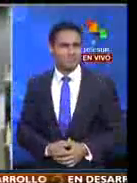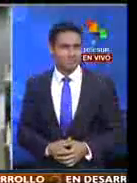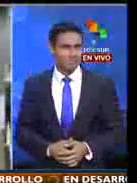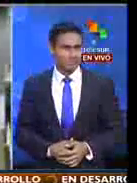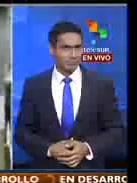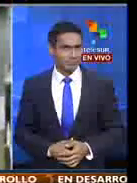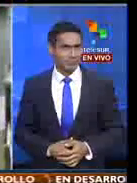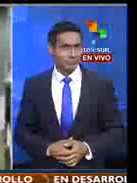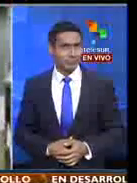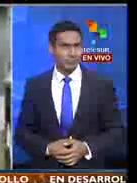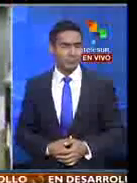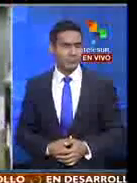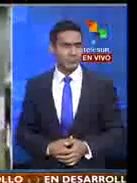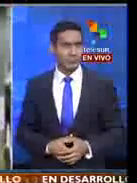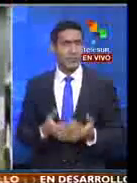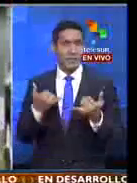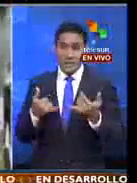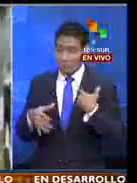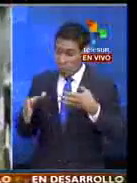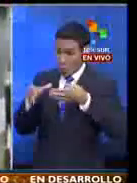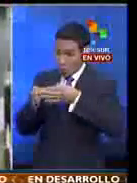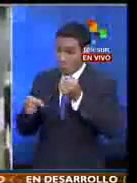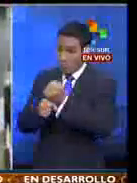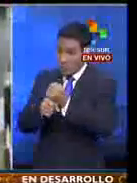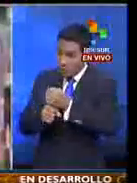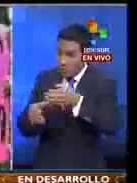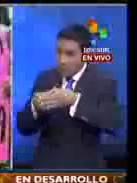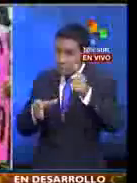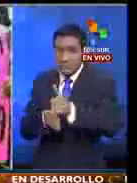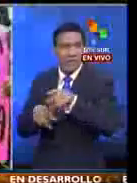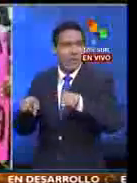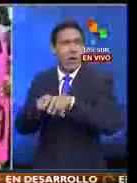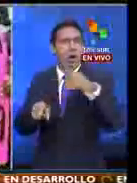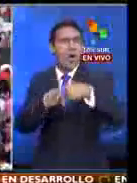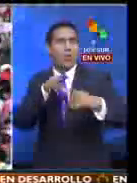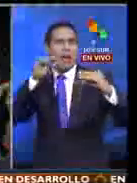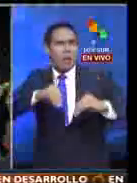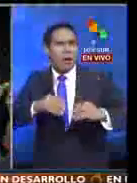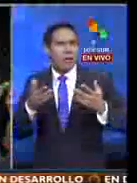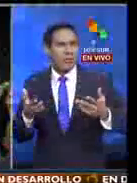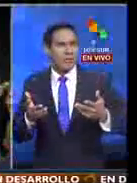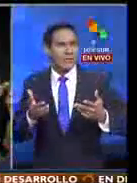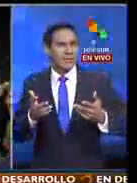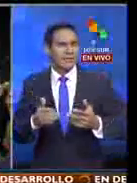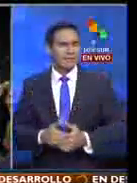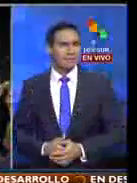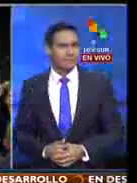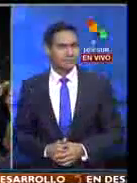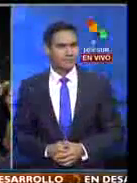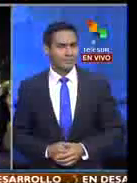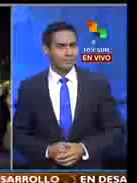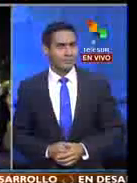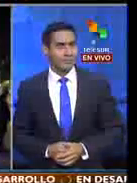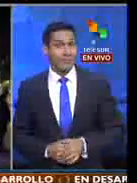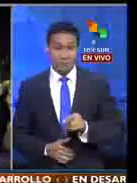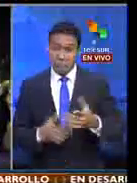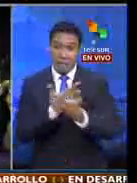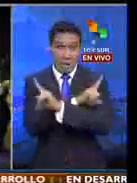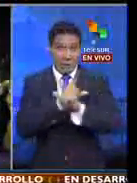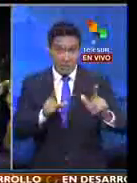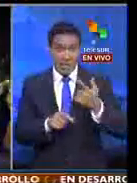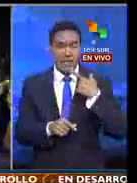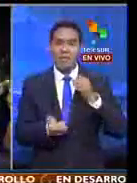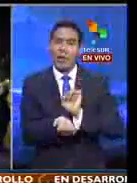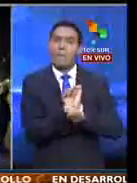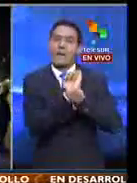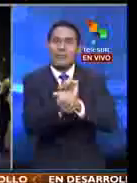pensionados del Ciccato, y la cuestión importante también, que es una de las demandas, que es la libertad de presos